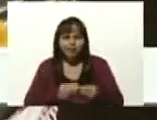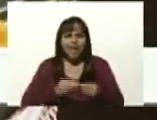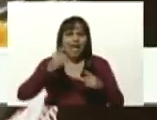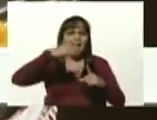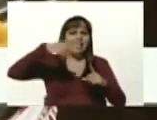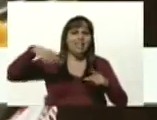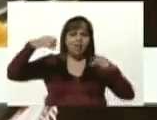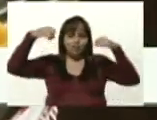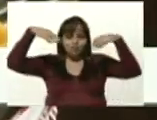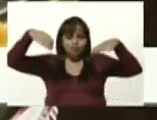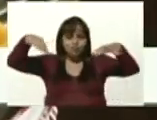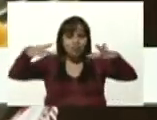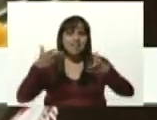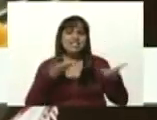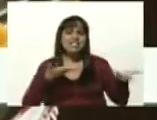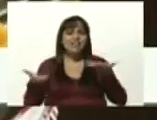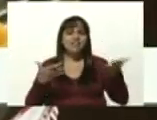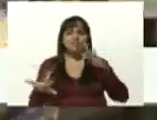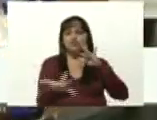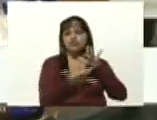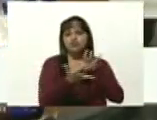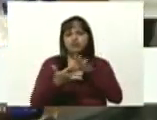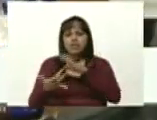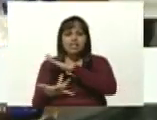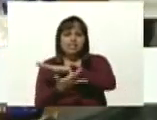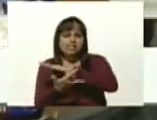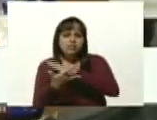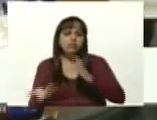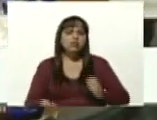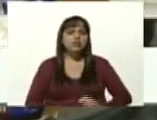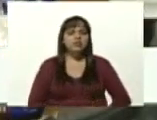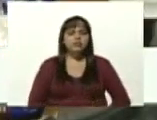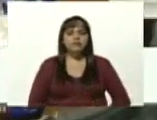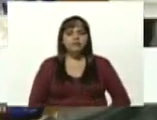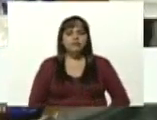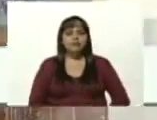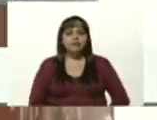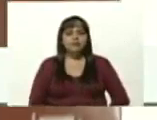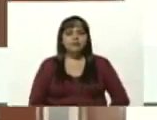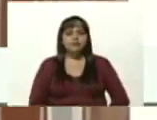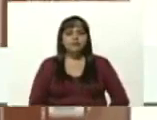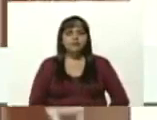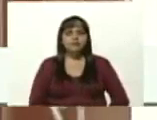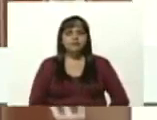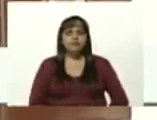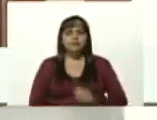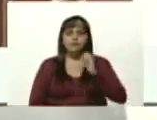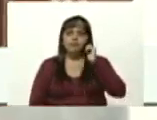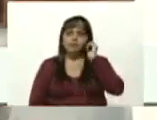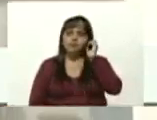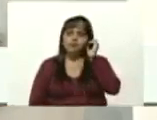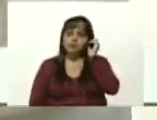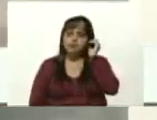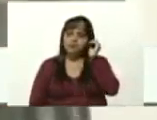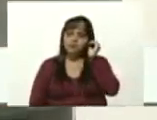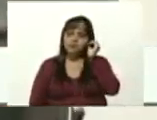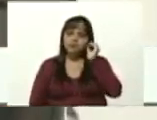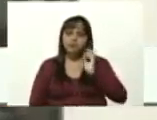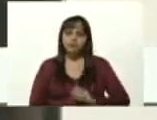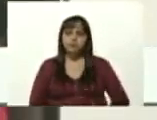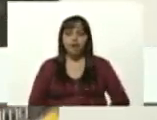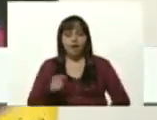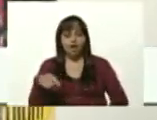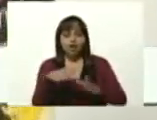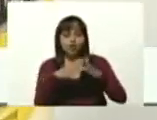todo el servicio también de tecnología el CEBIT la conectividad etcétera aquí estamos todos garantizando